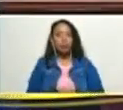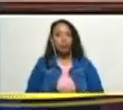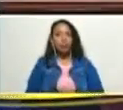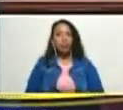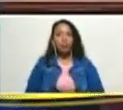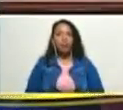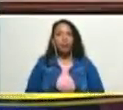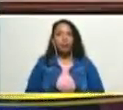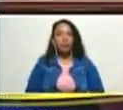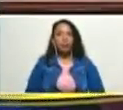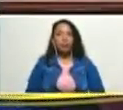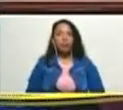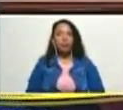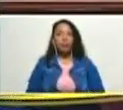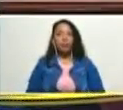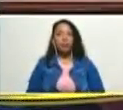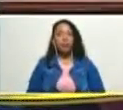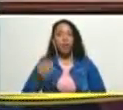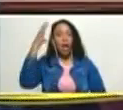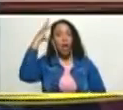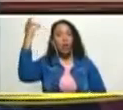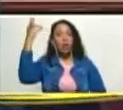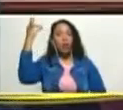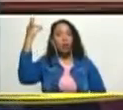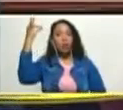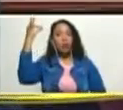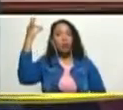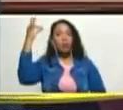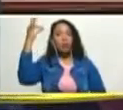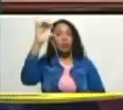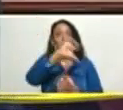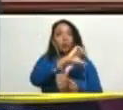y que el consejo de vicepresidentes y